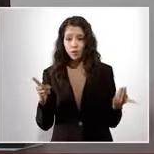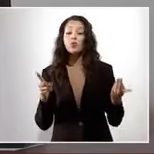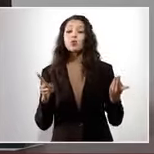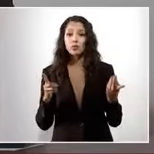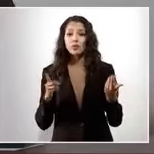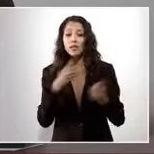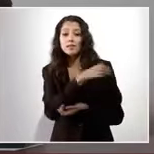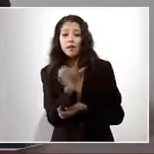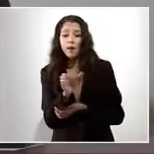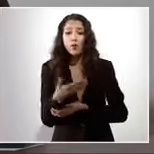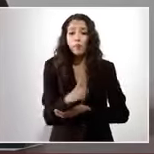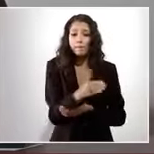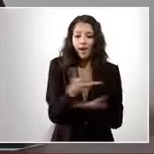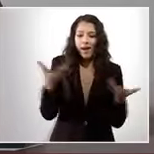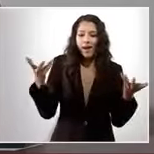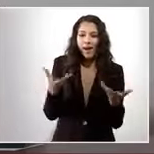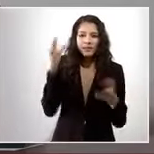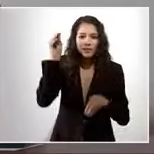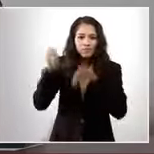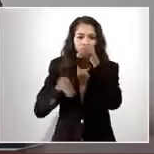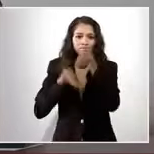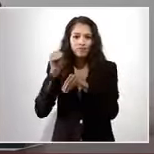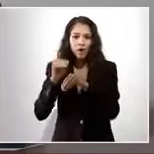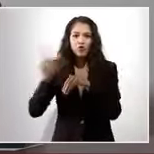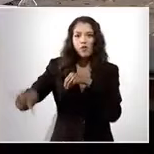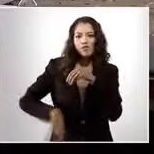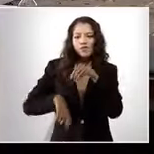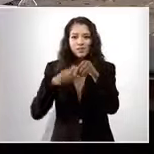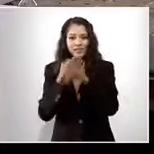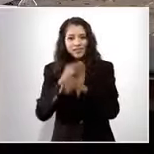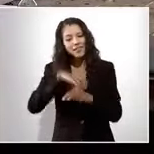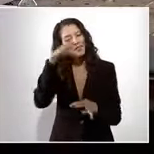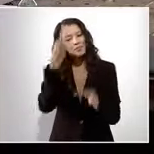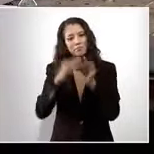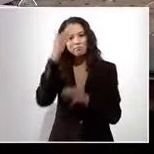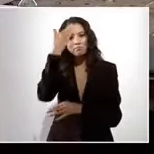que está elaborando el Gobierno del Estado. Es cuanto, señor presidente.